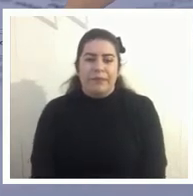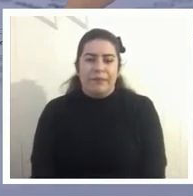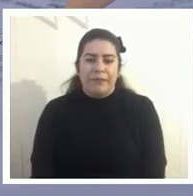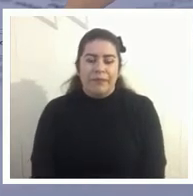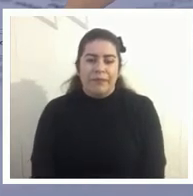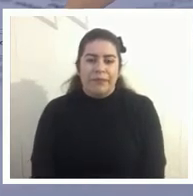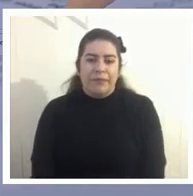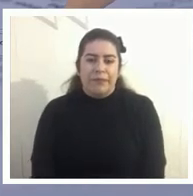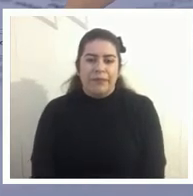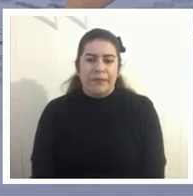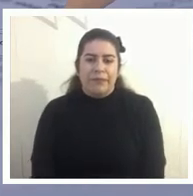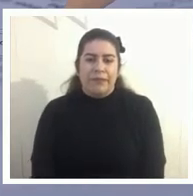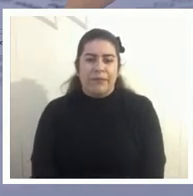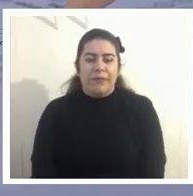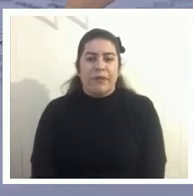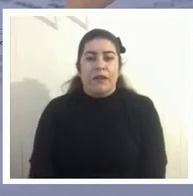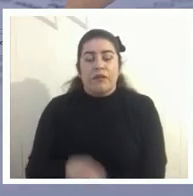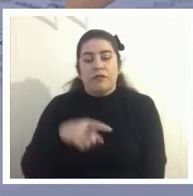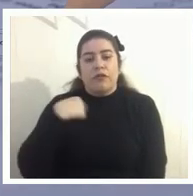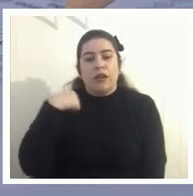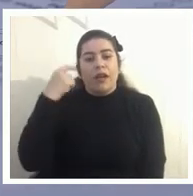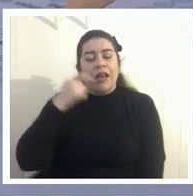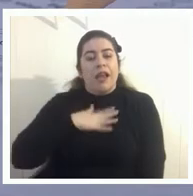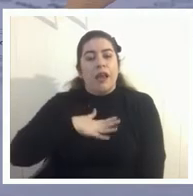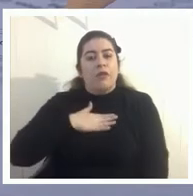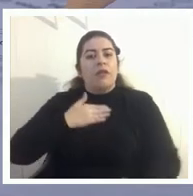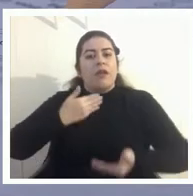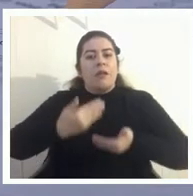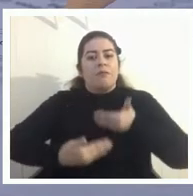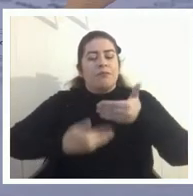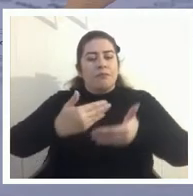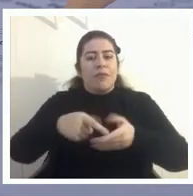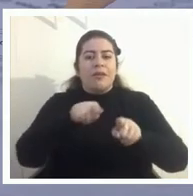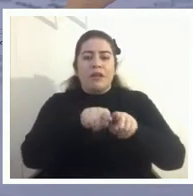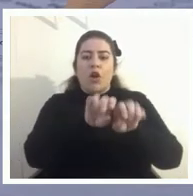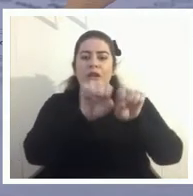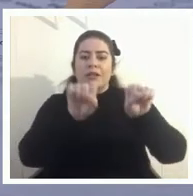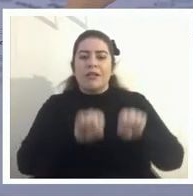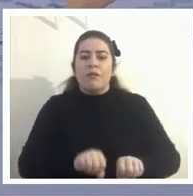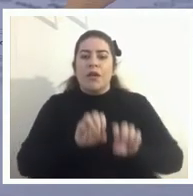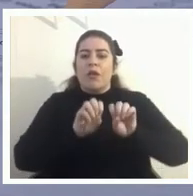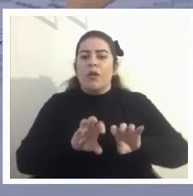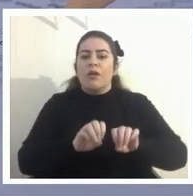y que lo que queremos que suceda con nuestro sistema de educación con los problemas cierto